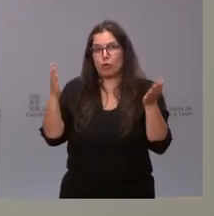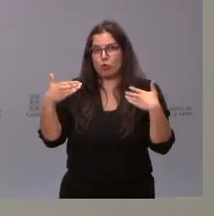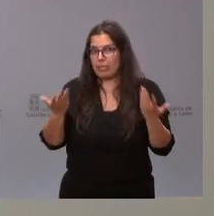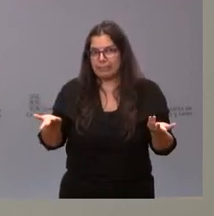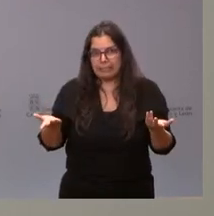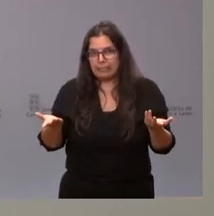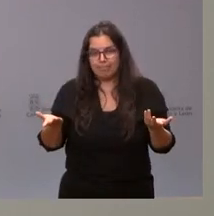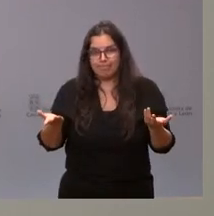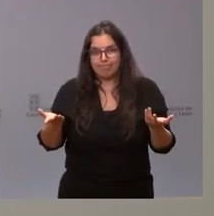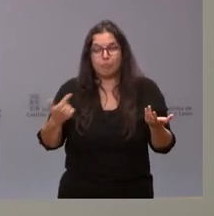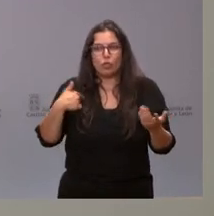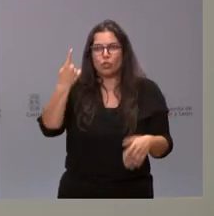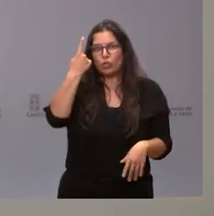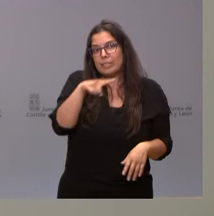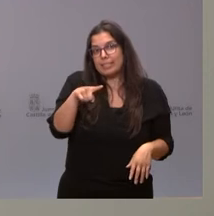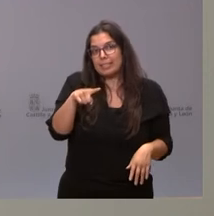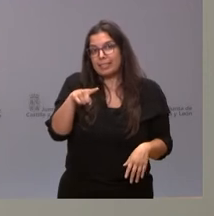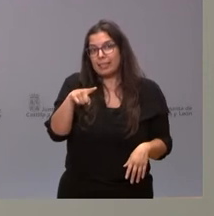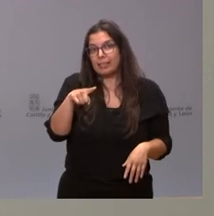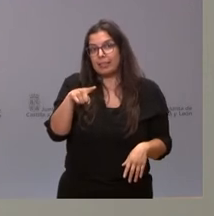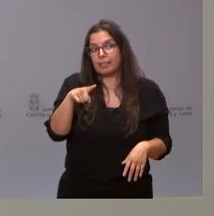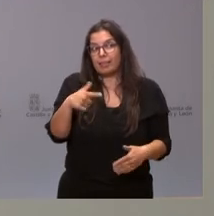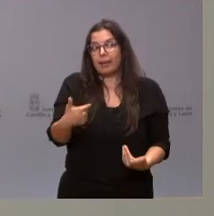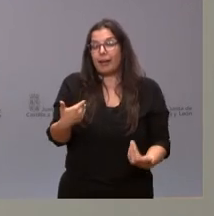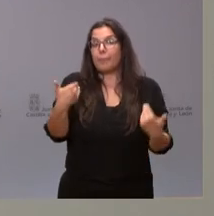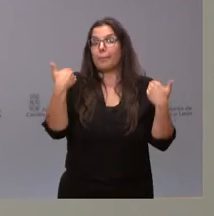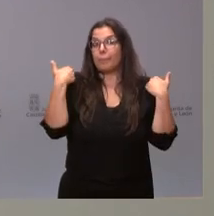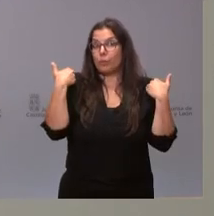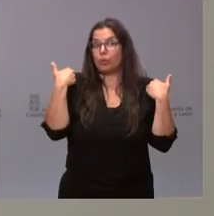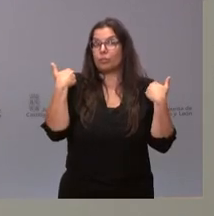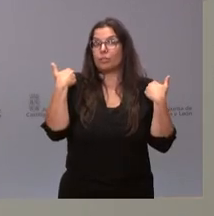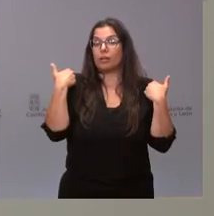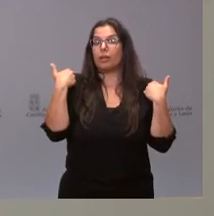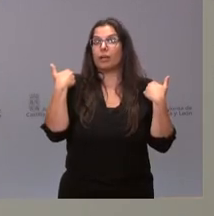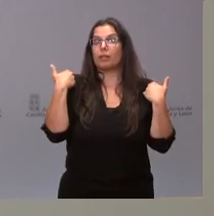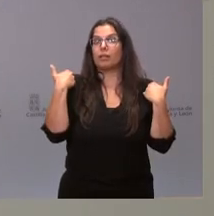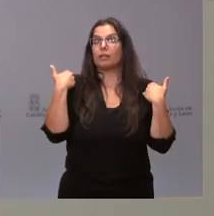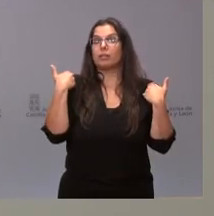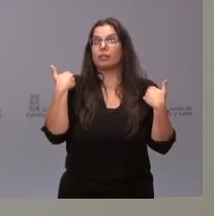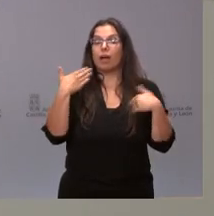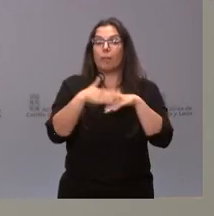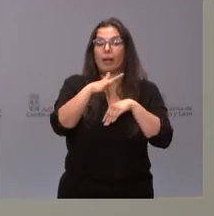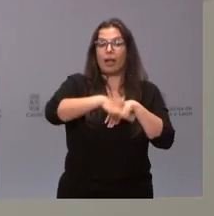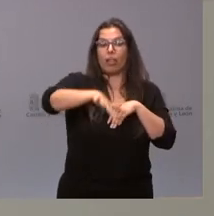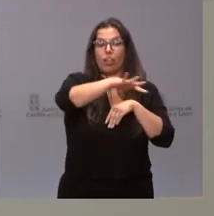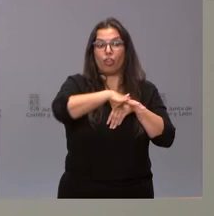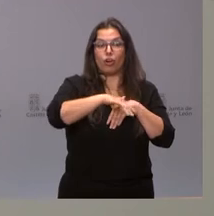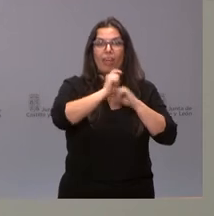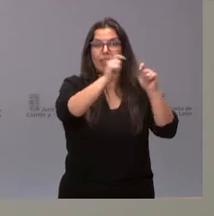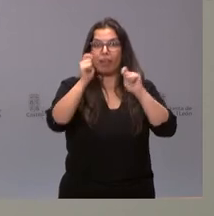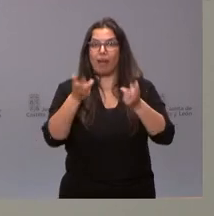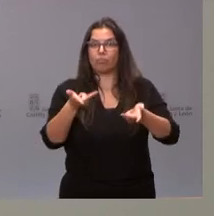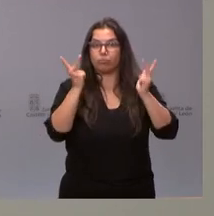yo sé que la responsabilidad para el otorgamiento de la actitud de estas zonas de baño es de la Consejería de